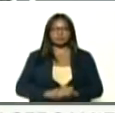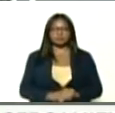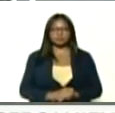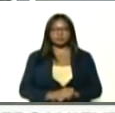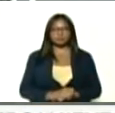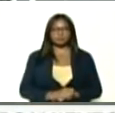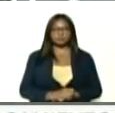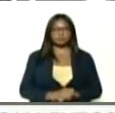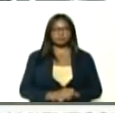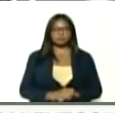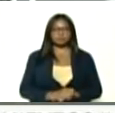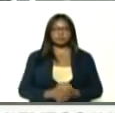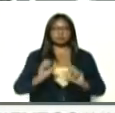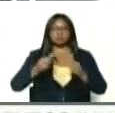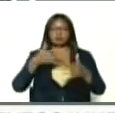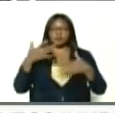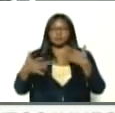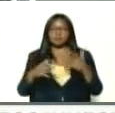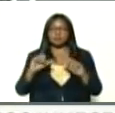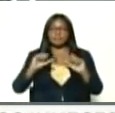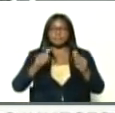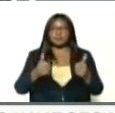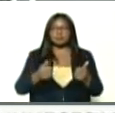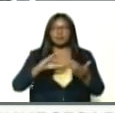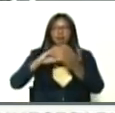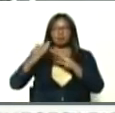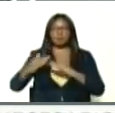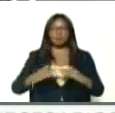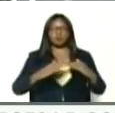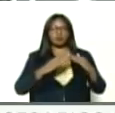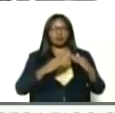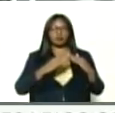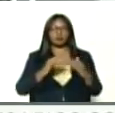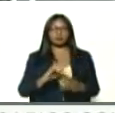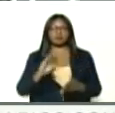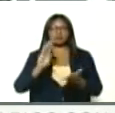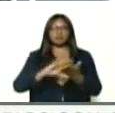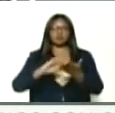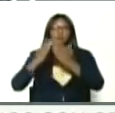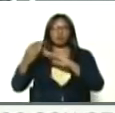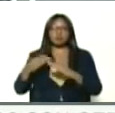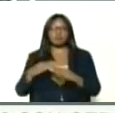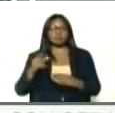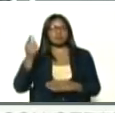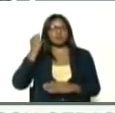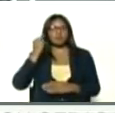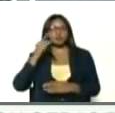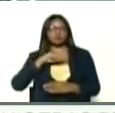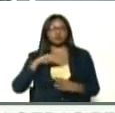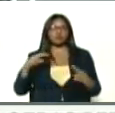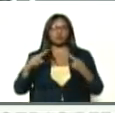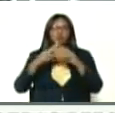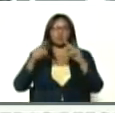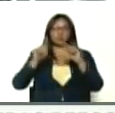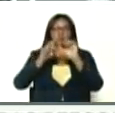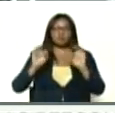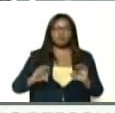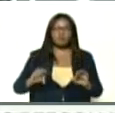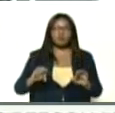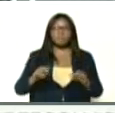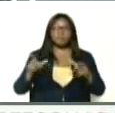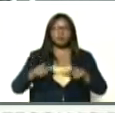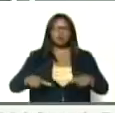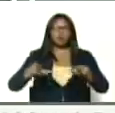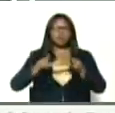iniciar, sus actividades, acá, en esta comuna, en el centro comunal, de la mujer, podemos encontrar, un espacio, para la